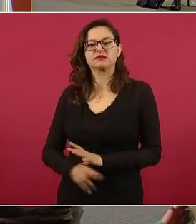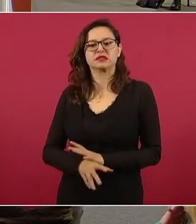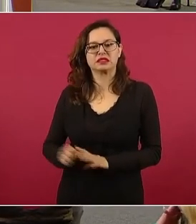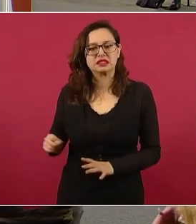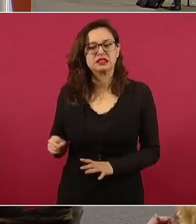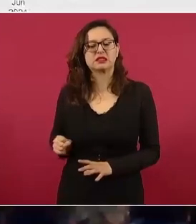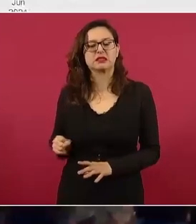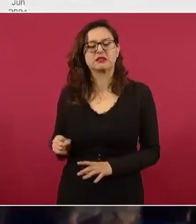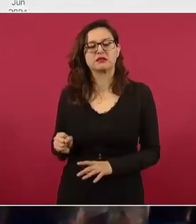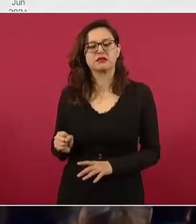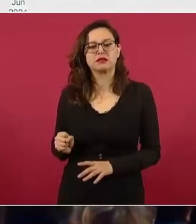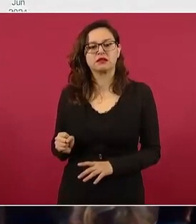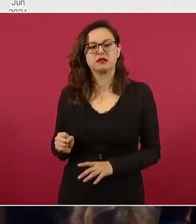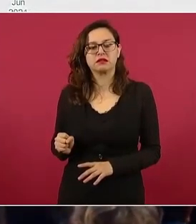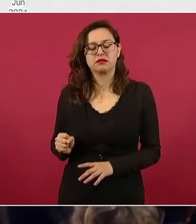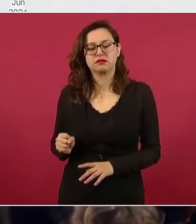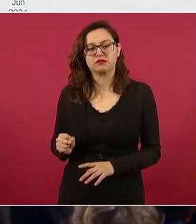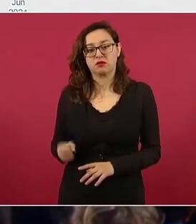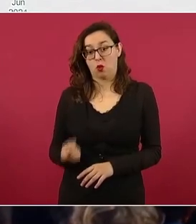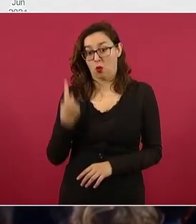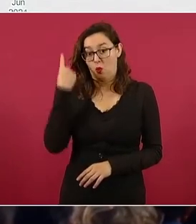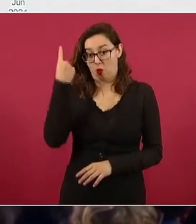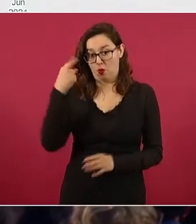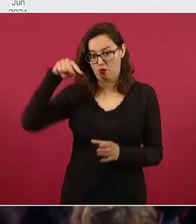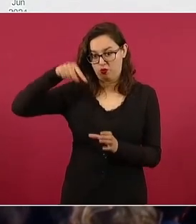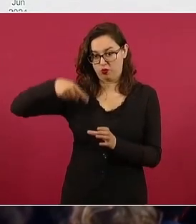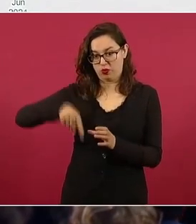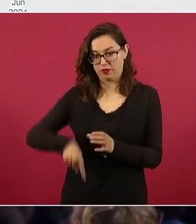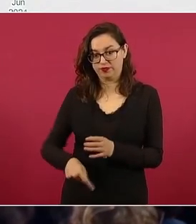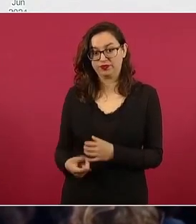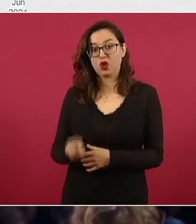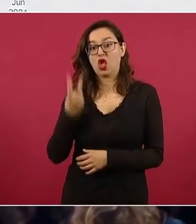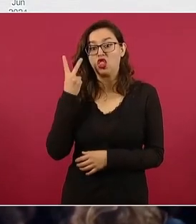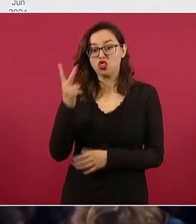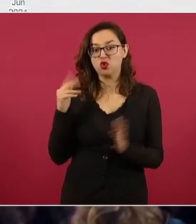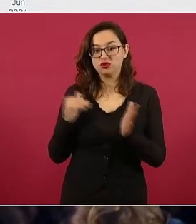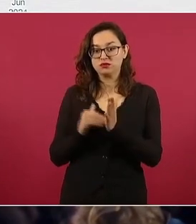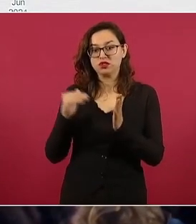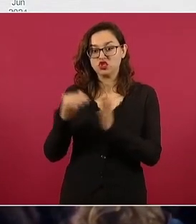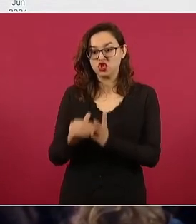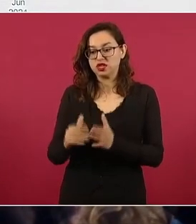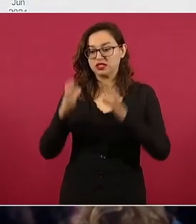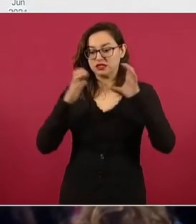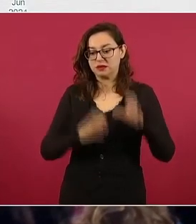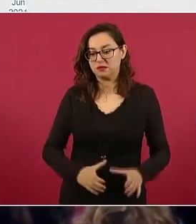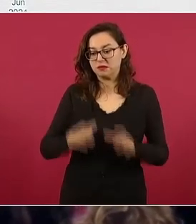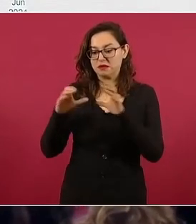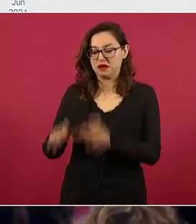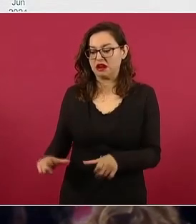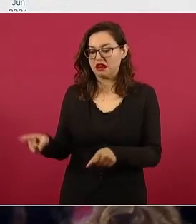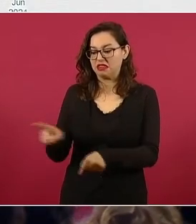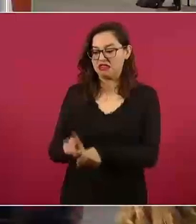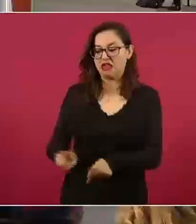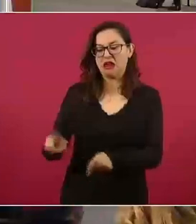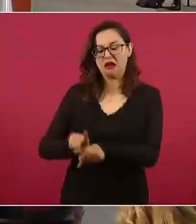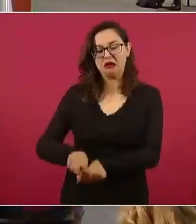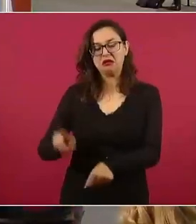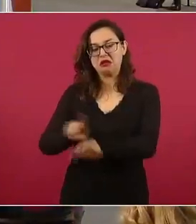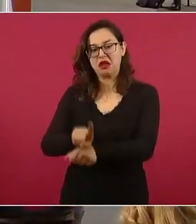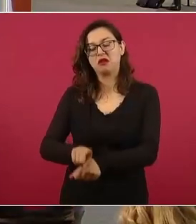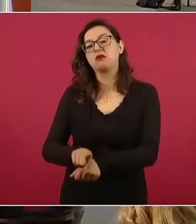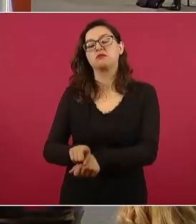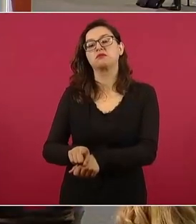solo más de dos millones de barriles diarios ahora Cantarell